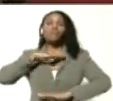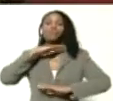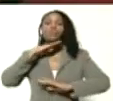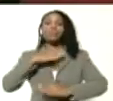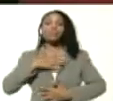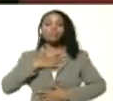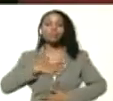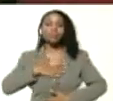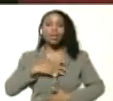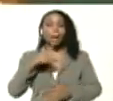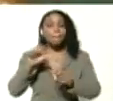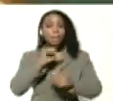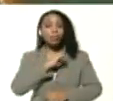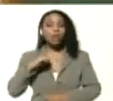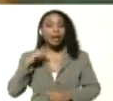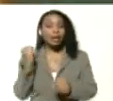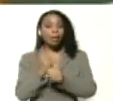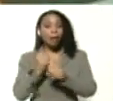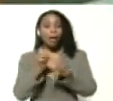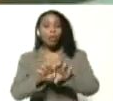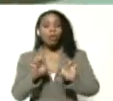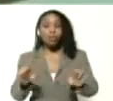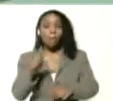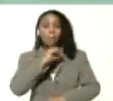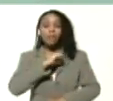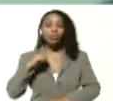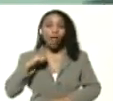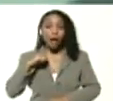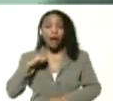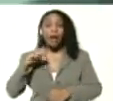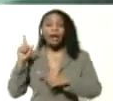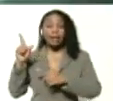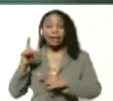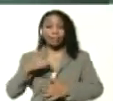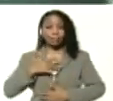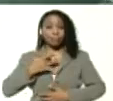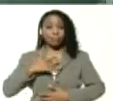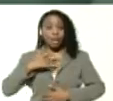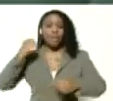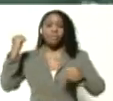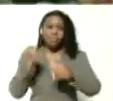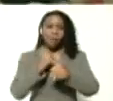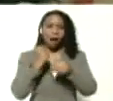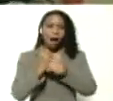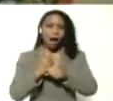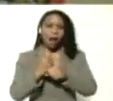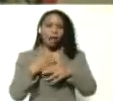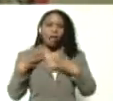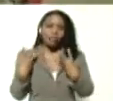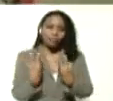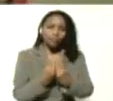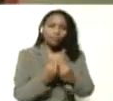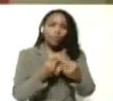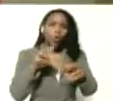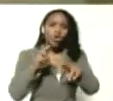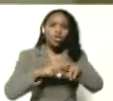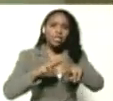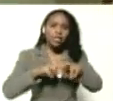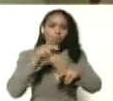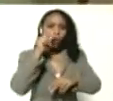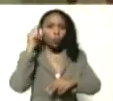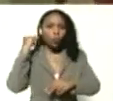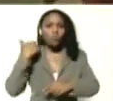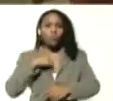trabaja en educación es personal cuya vocación es trabajar con nuestros niños, nuestras niñas,